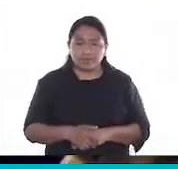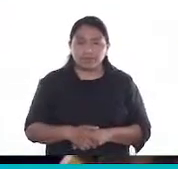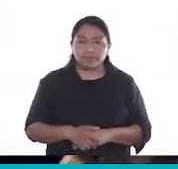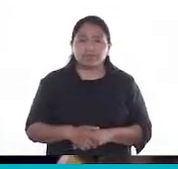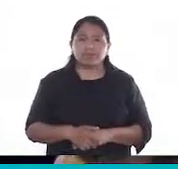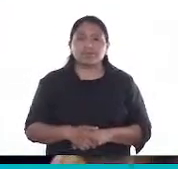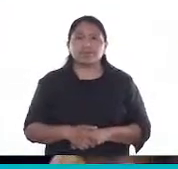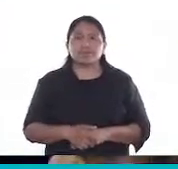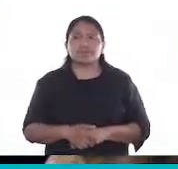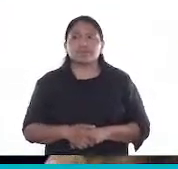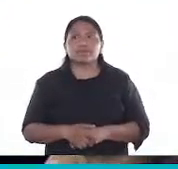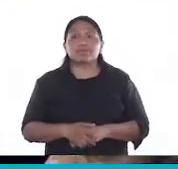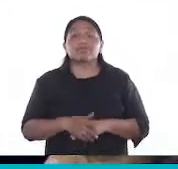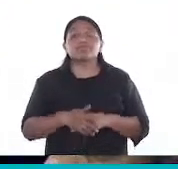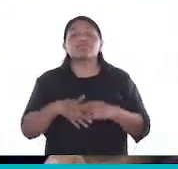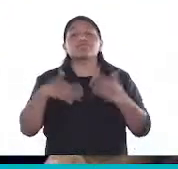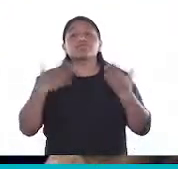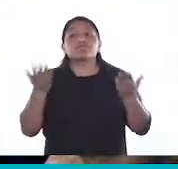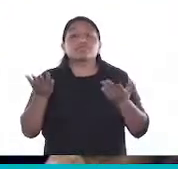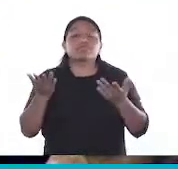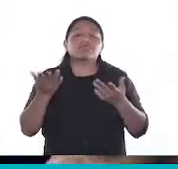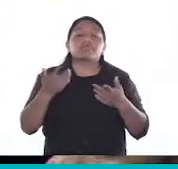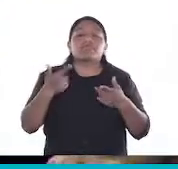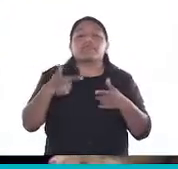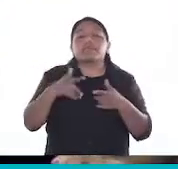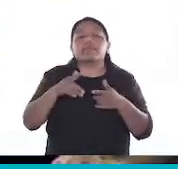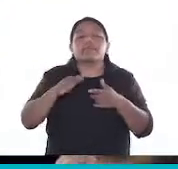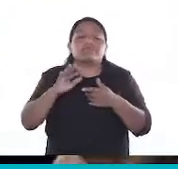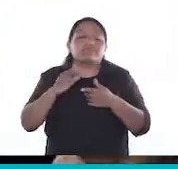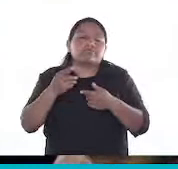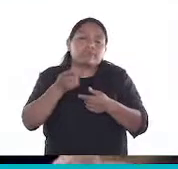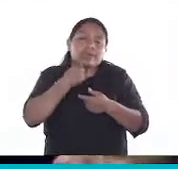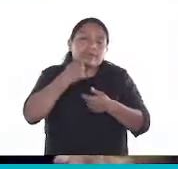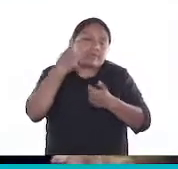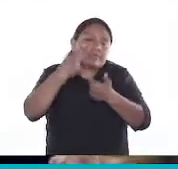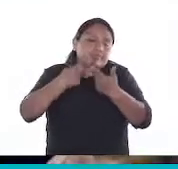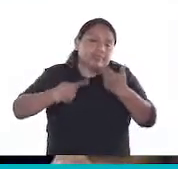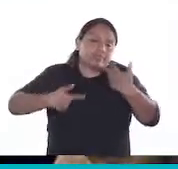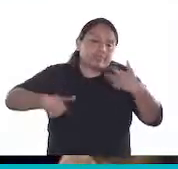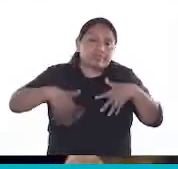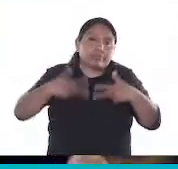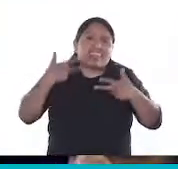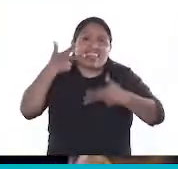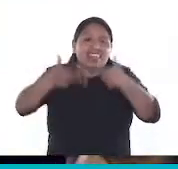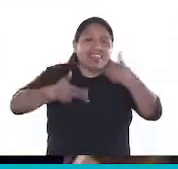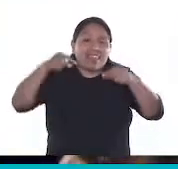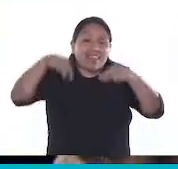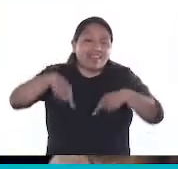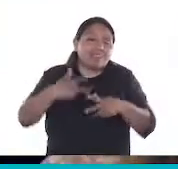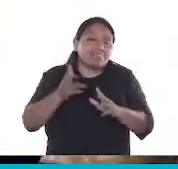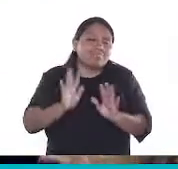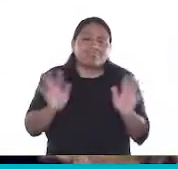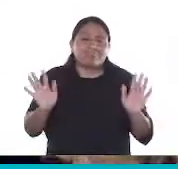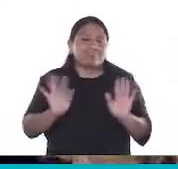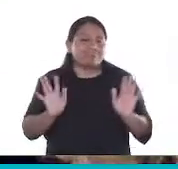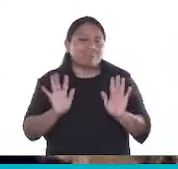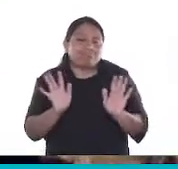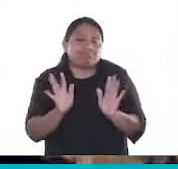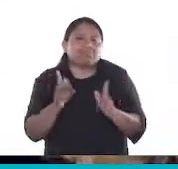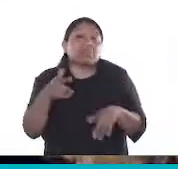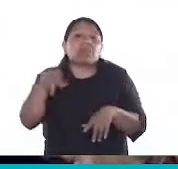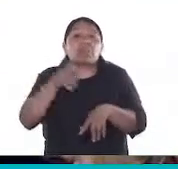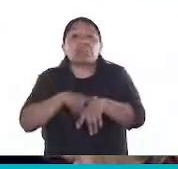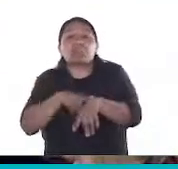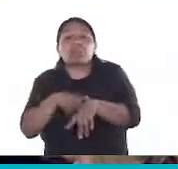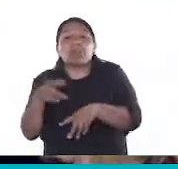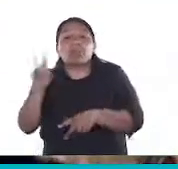Y ejemplos de delitos sobran. La verdad, enumerarlos acá no tiene sentido si alguno tiene tiempo